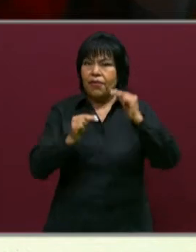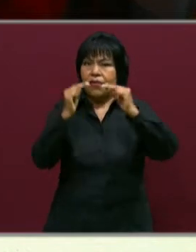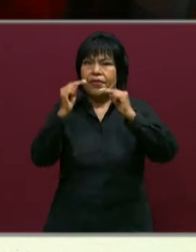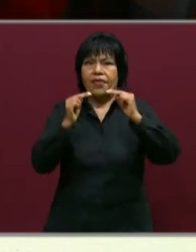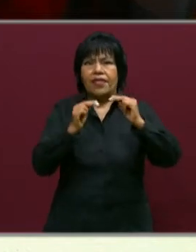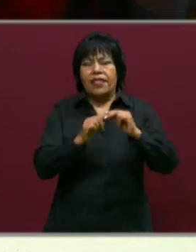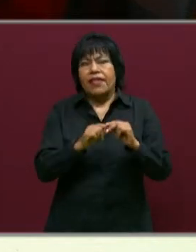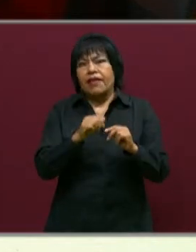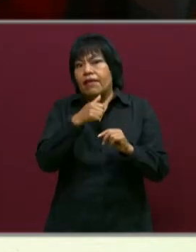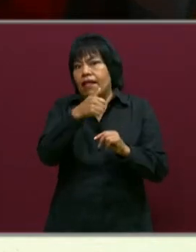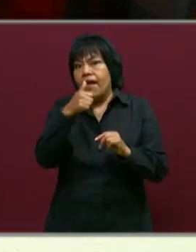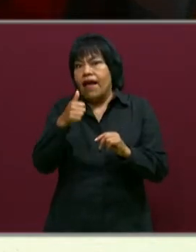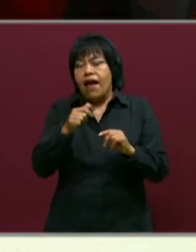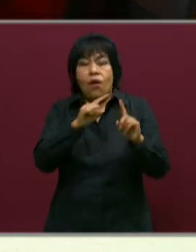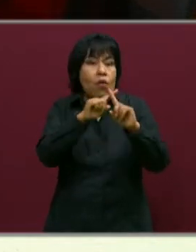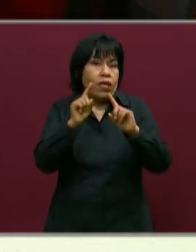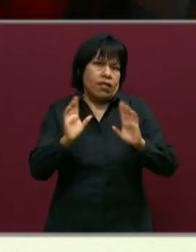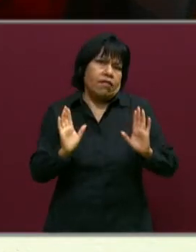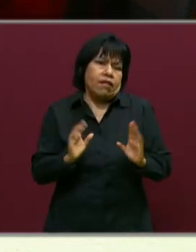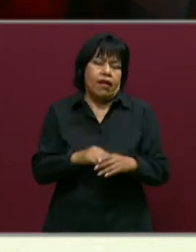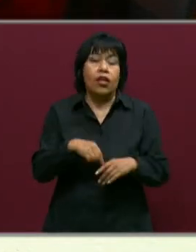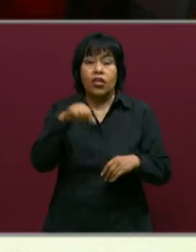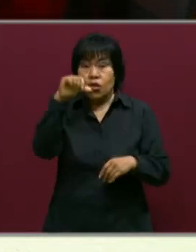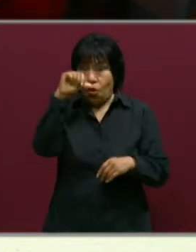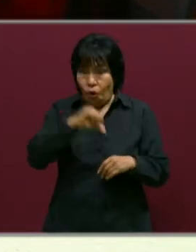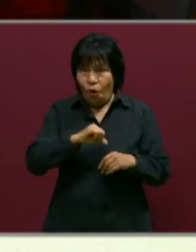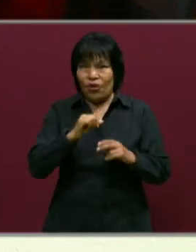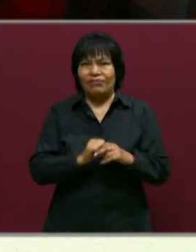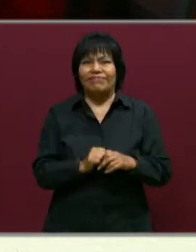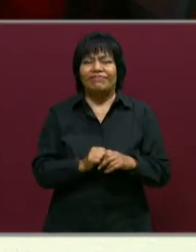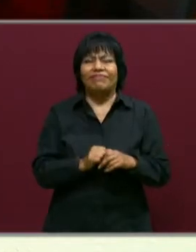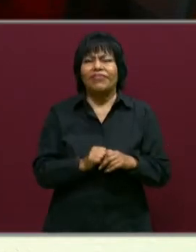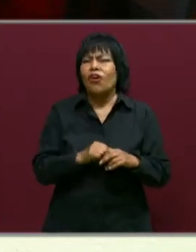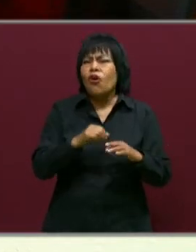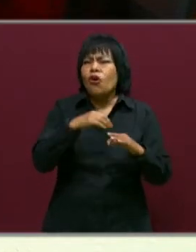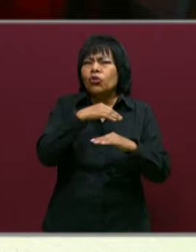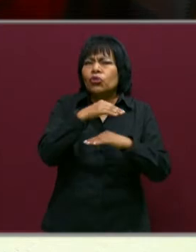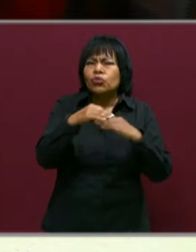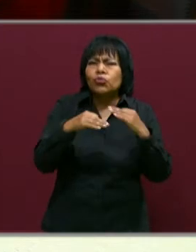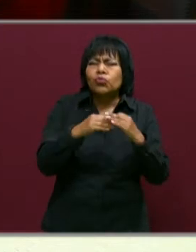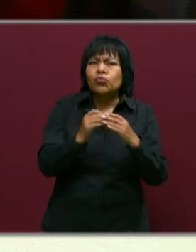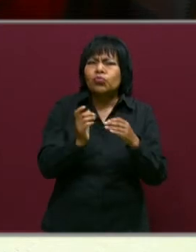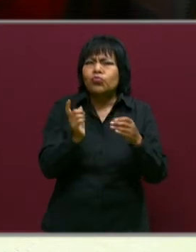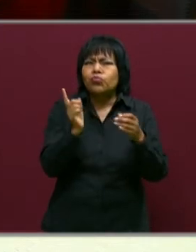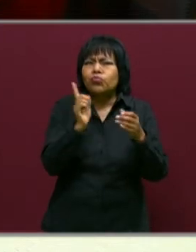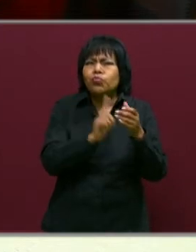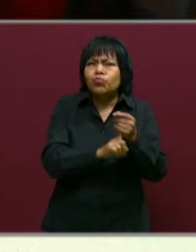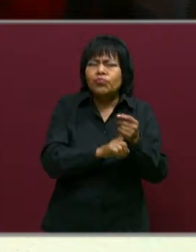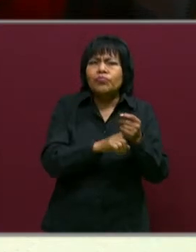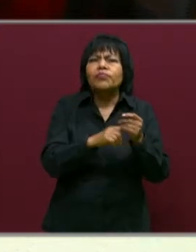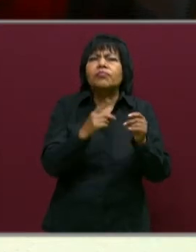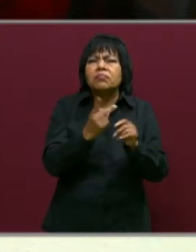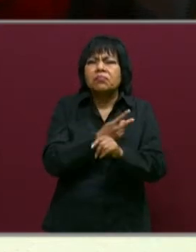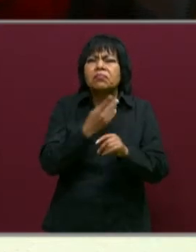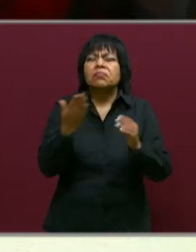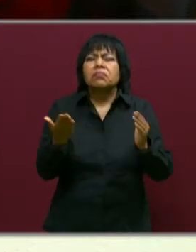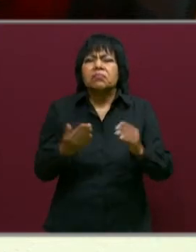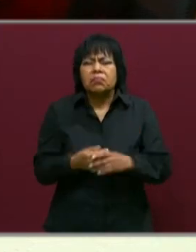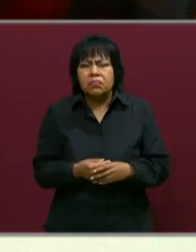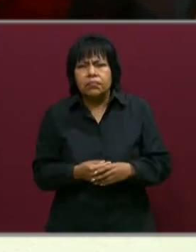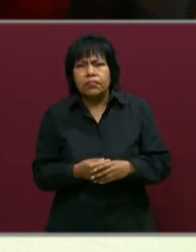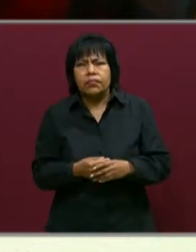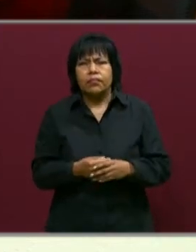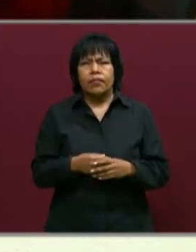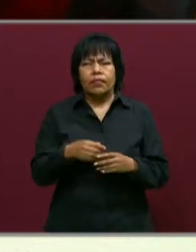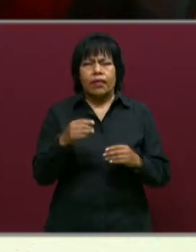académico del cual estamos hablando. Y hoy vamos a hablar de todo este enriquecimiento que